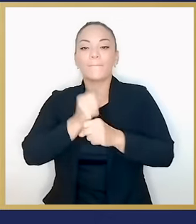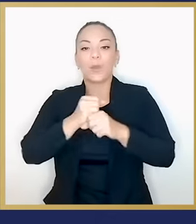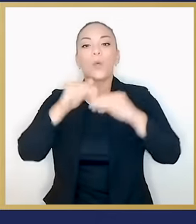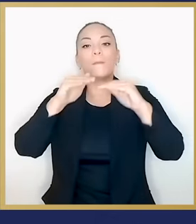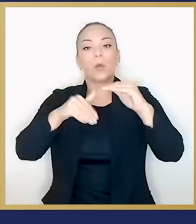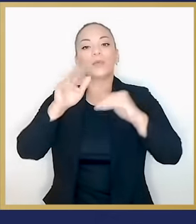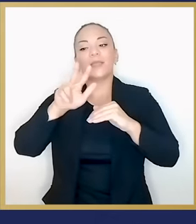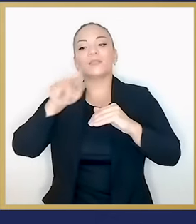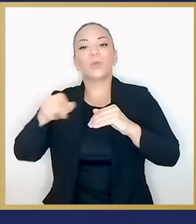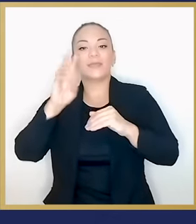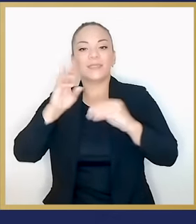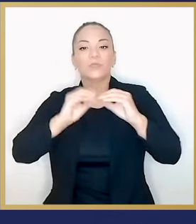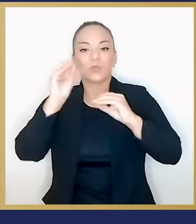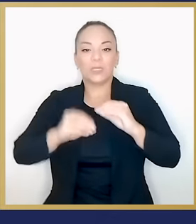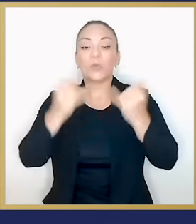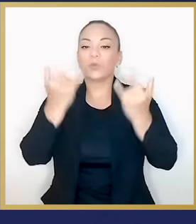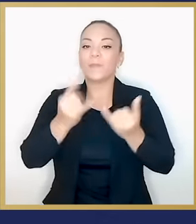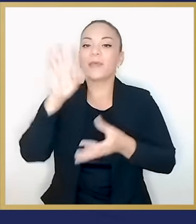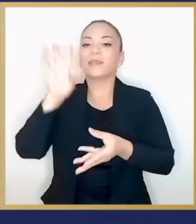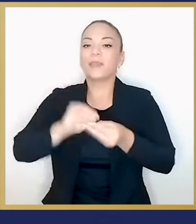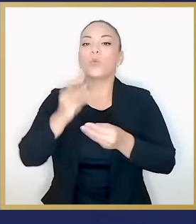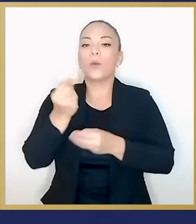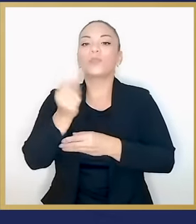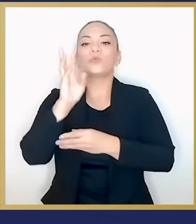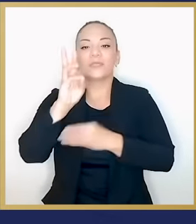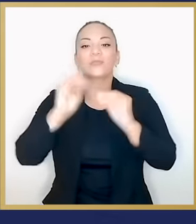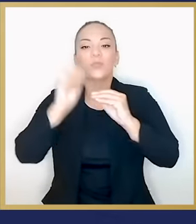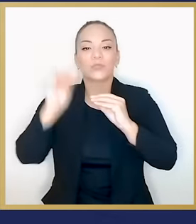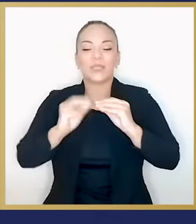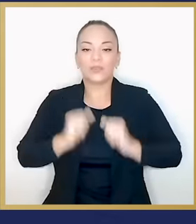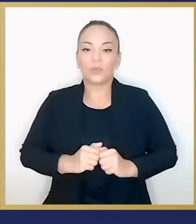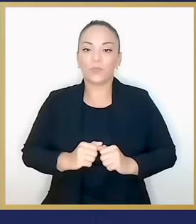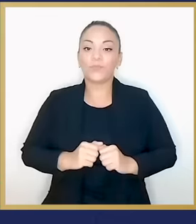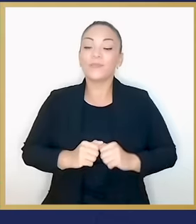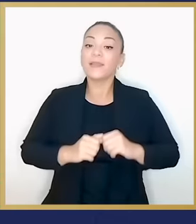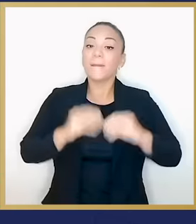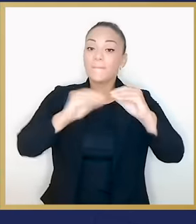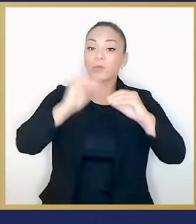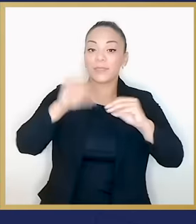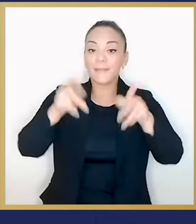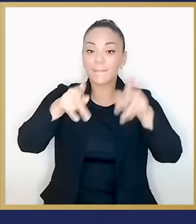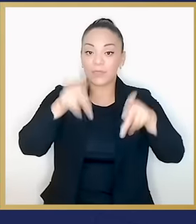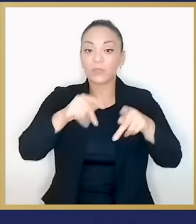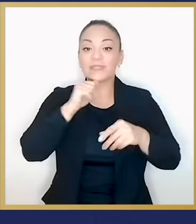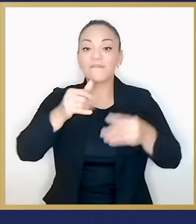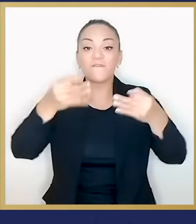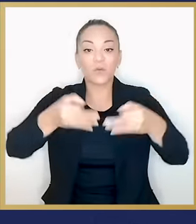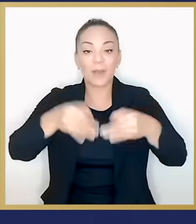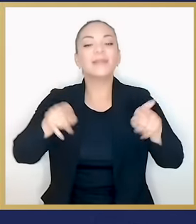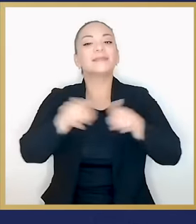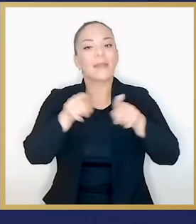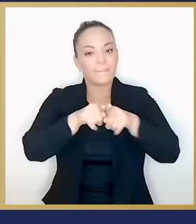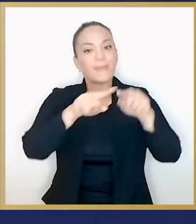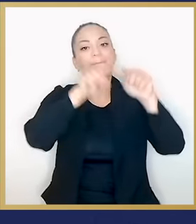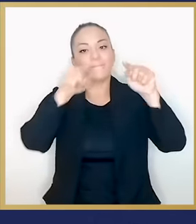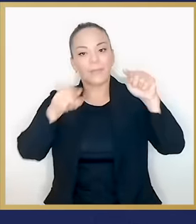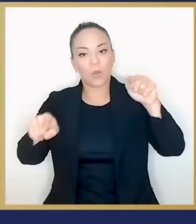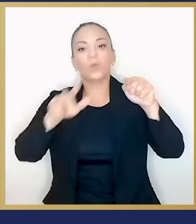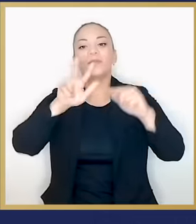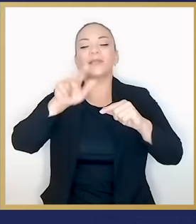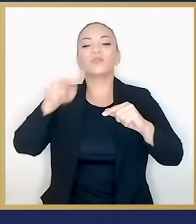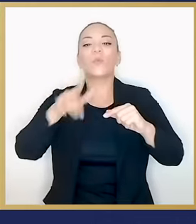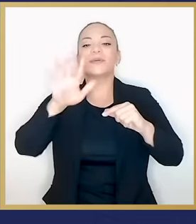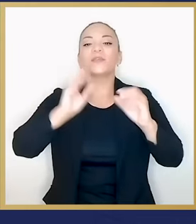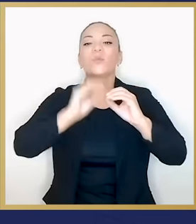.6% y está actualmente en un 6%. La tasa o indicador de las personas con trabajos informales también bajó en un 3